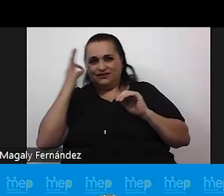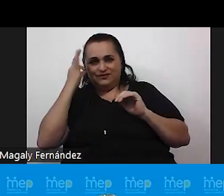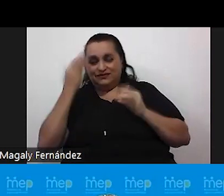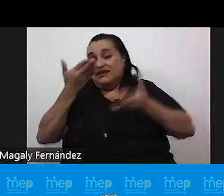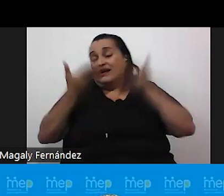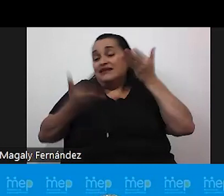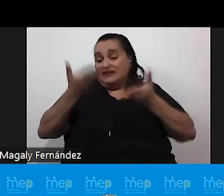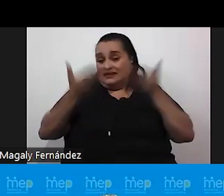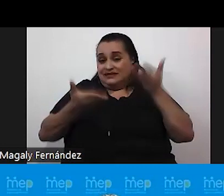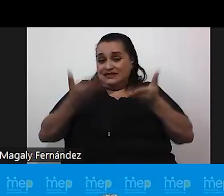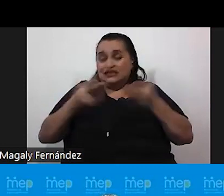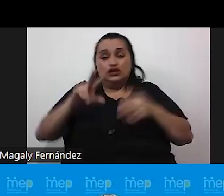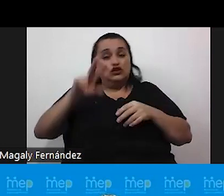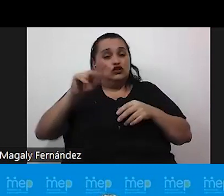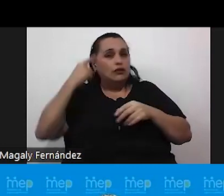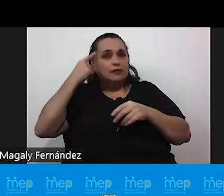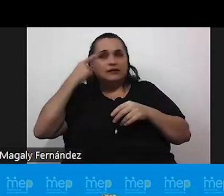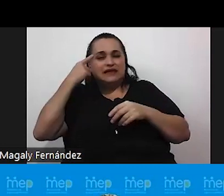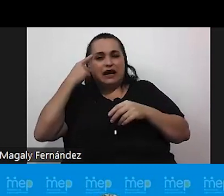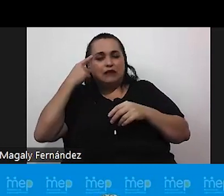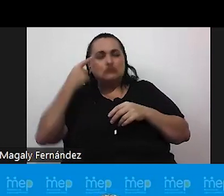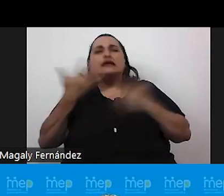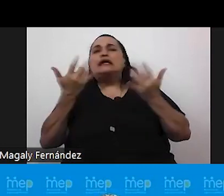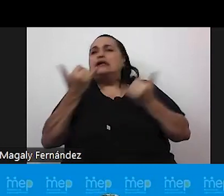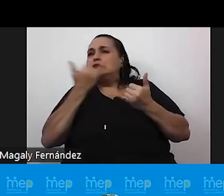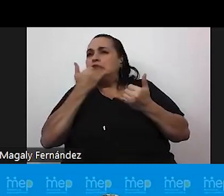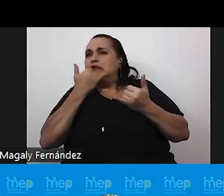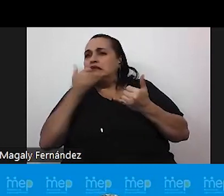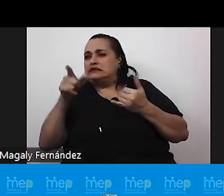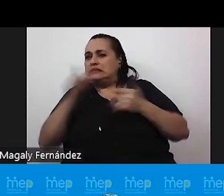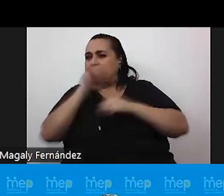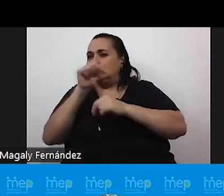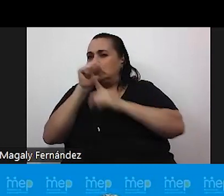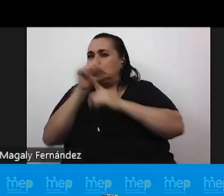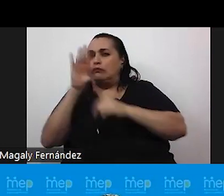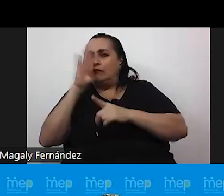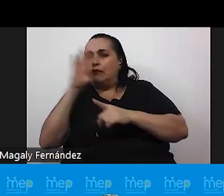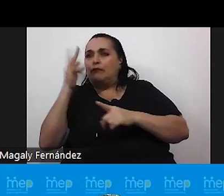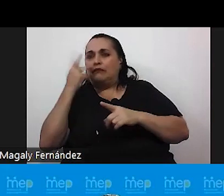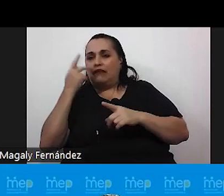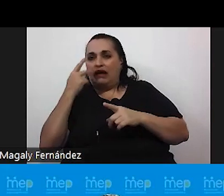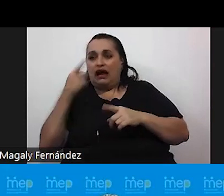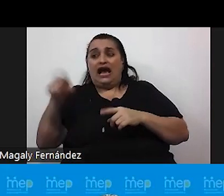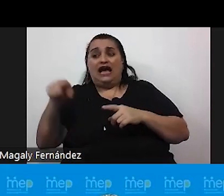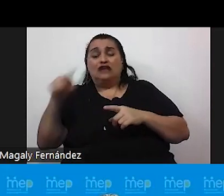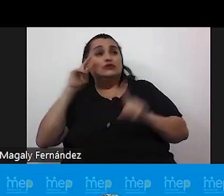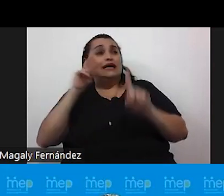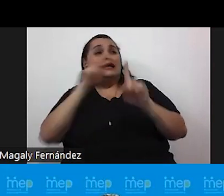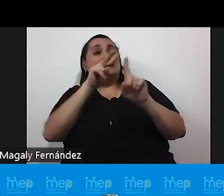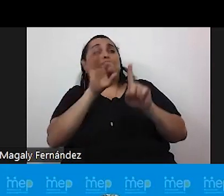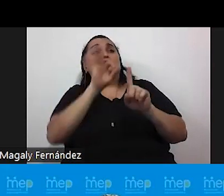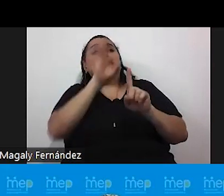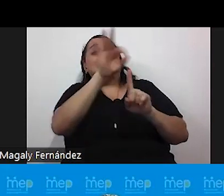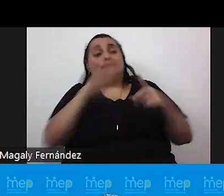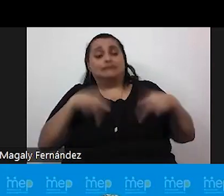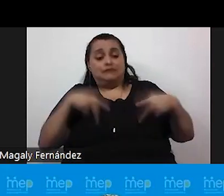no pensamos por lo que también va a atravesar ese papá y esa mamá que tenía una expectativa de la vida